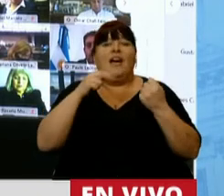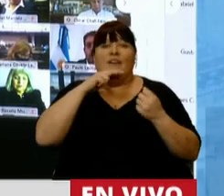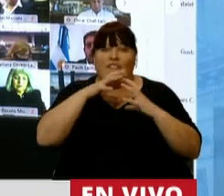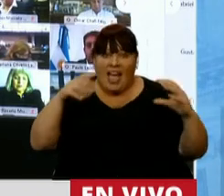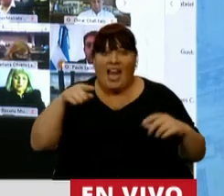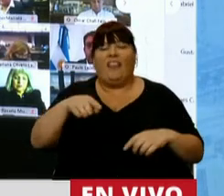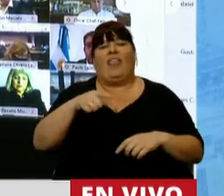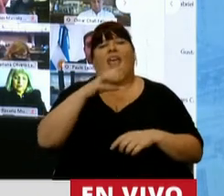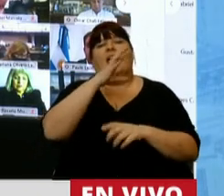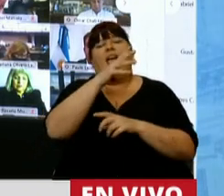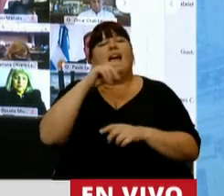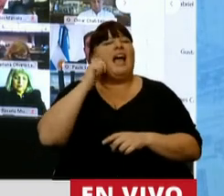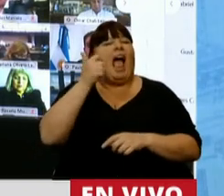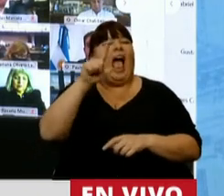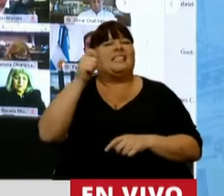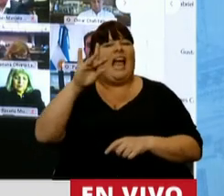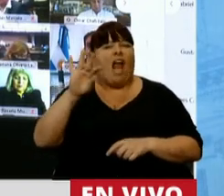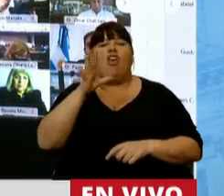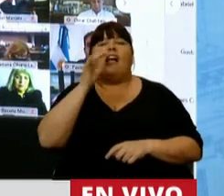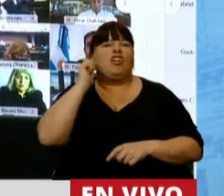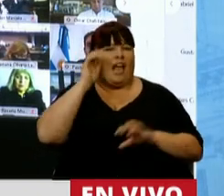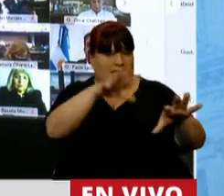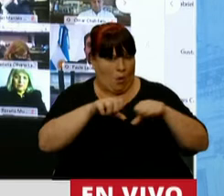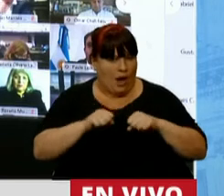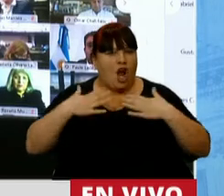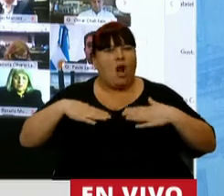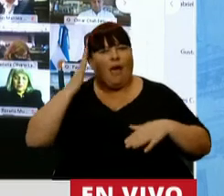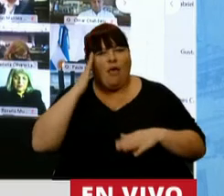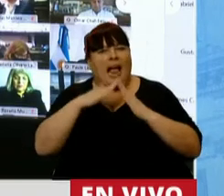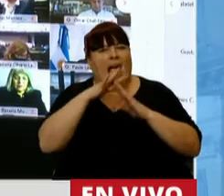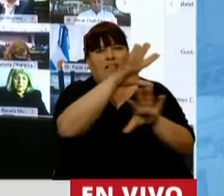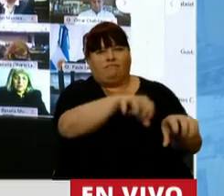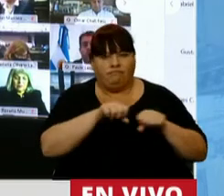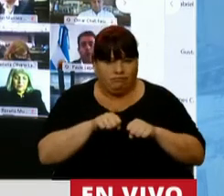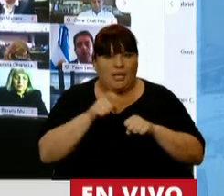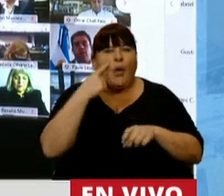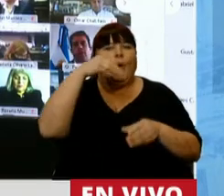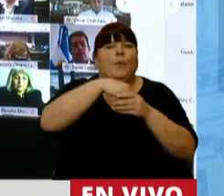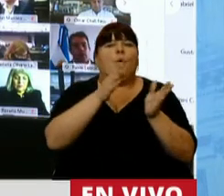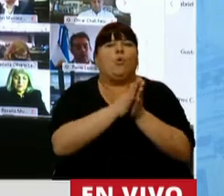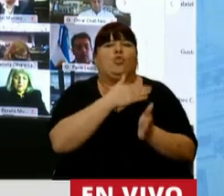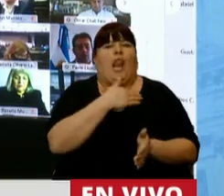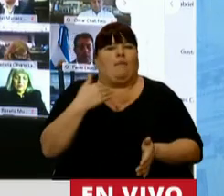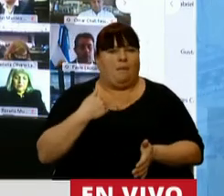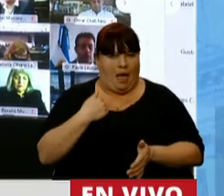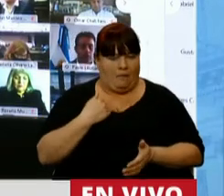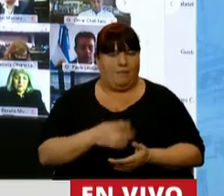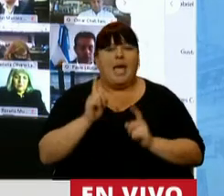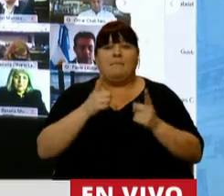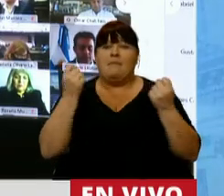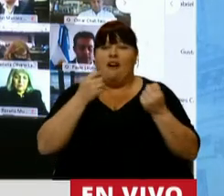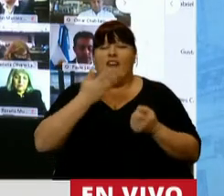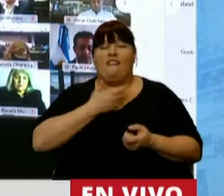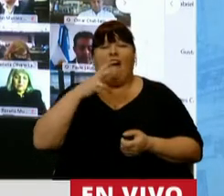se llevaron a Magdalena Gallardo, de 14 años, en pijama, desde su casa donde vivía con su mamá. Con el